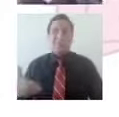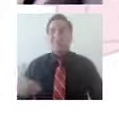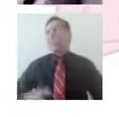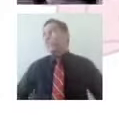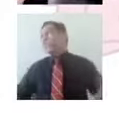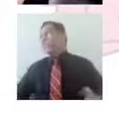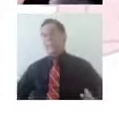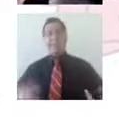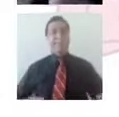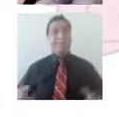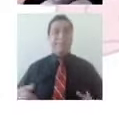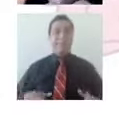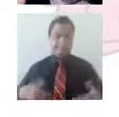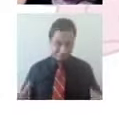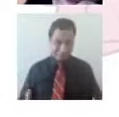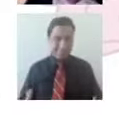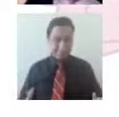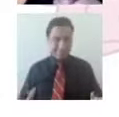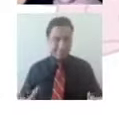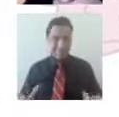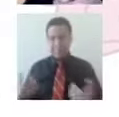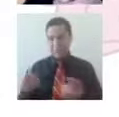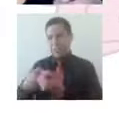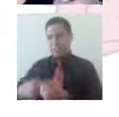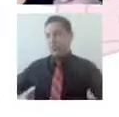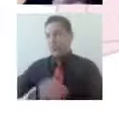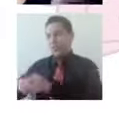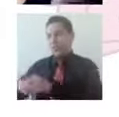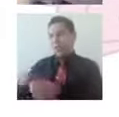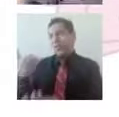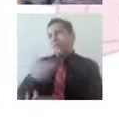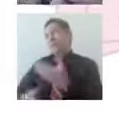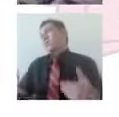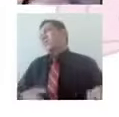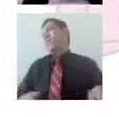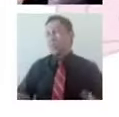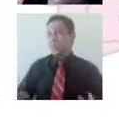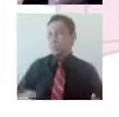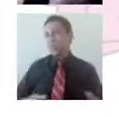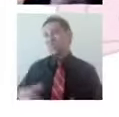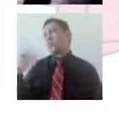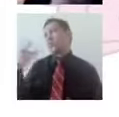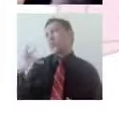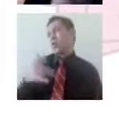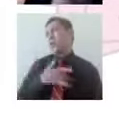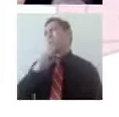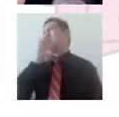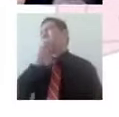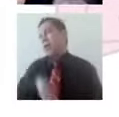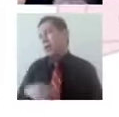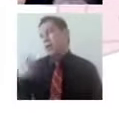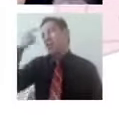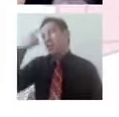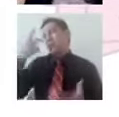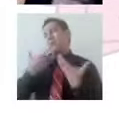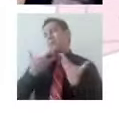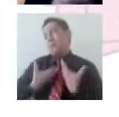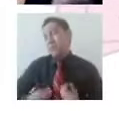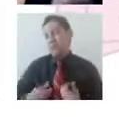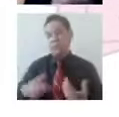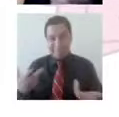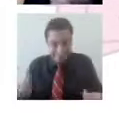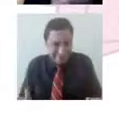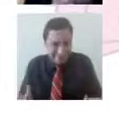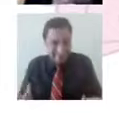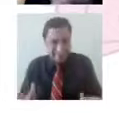va a impactar con todo este mundo psicosocial. ¿Ok? Entonces, esto nos permite lograr ir entendiendo, queridos